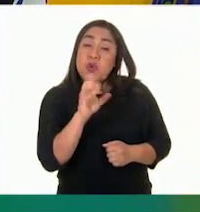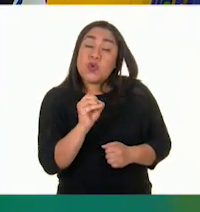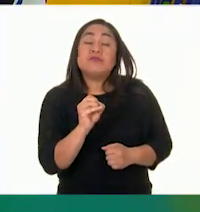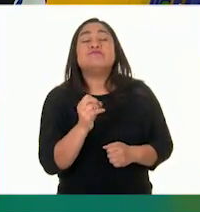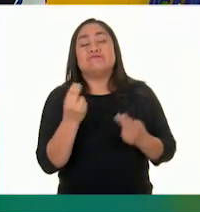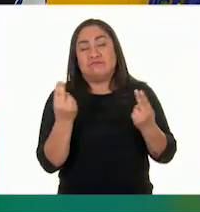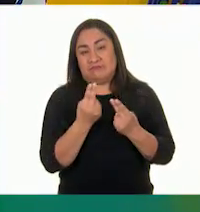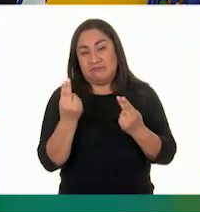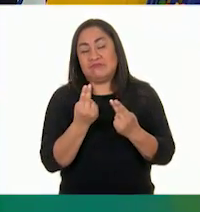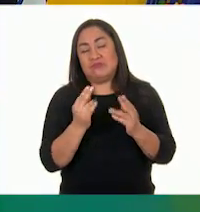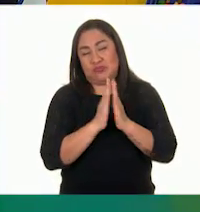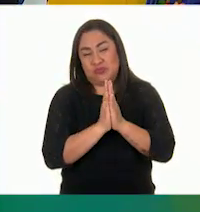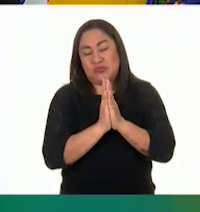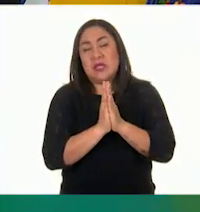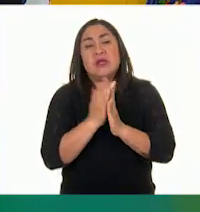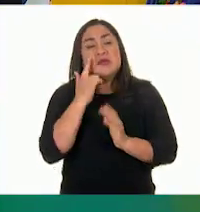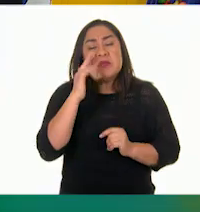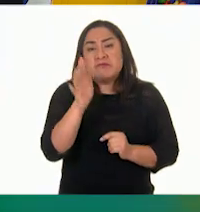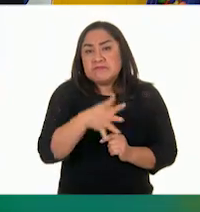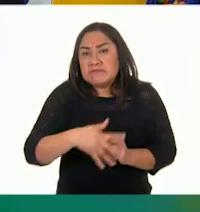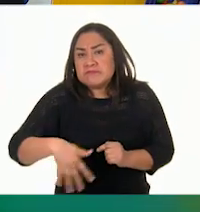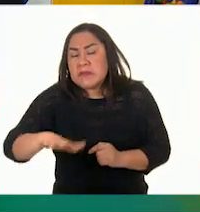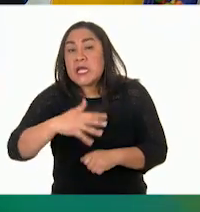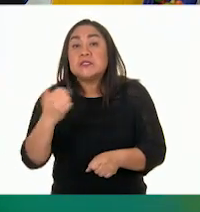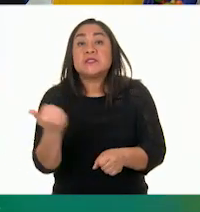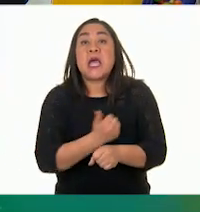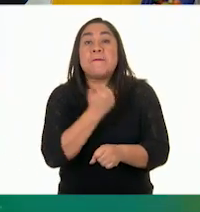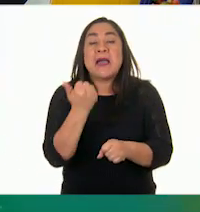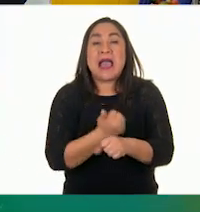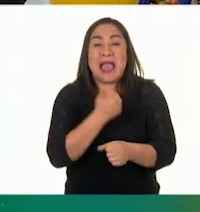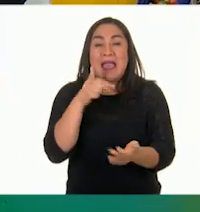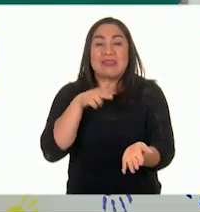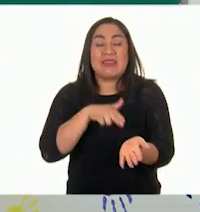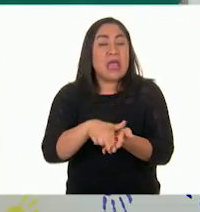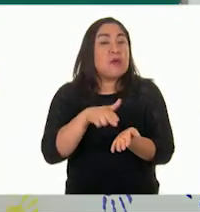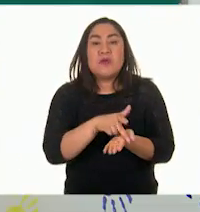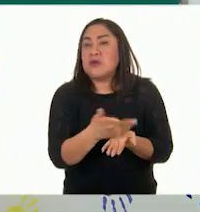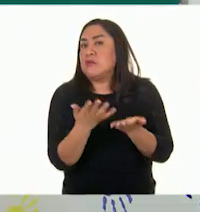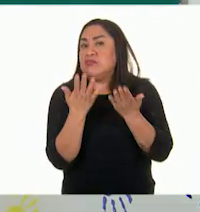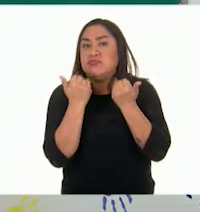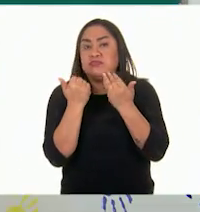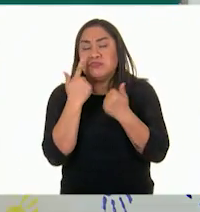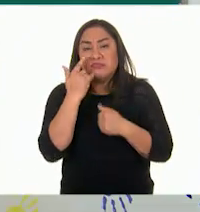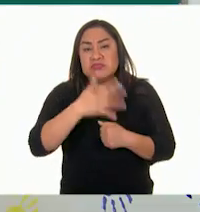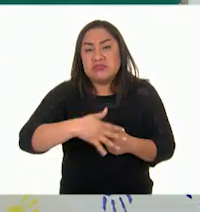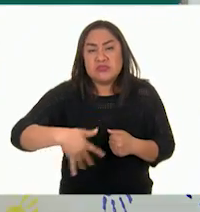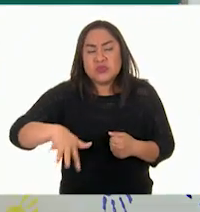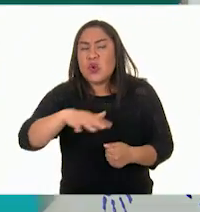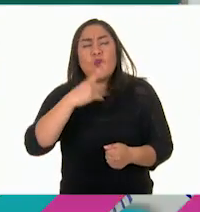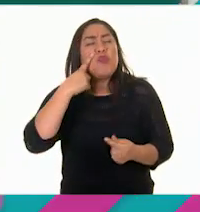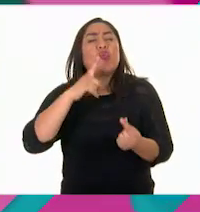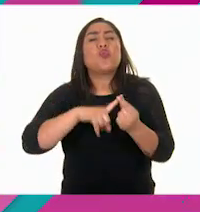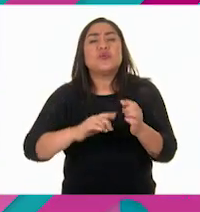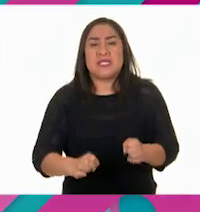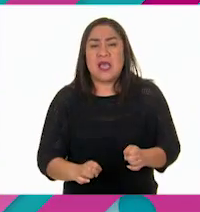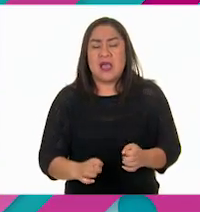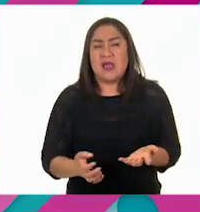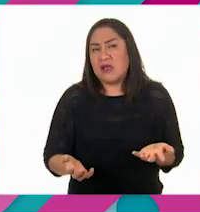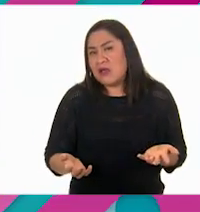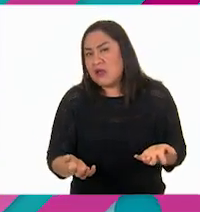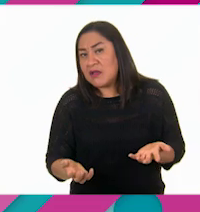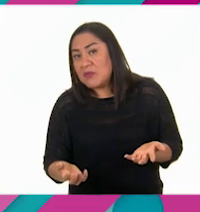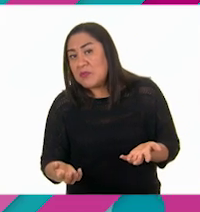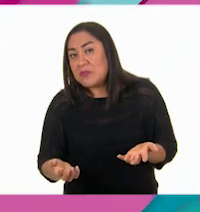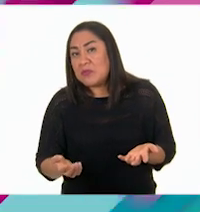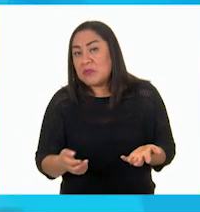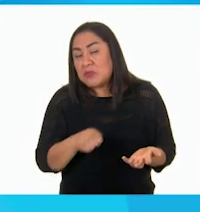lo ayudemos a buscar sus zapatos negros, porque tampoco los encuentra. Vamos a ver dónde están. ¿Alguien tiene